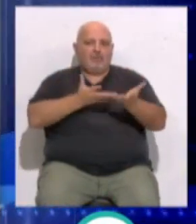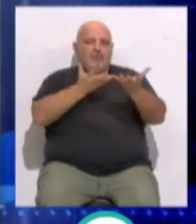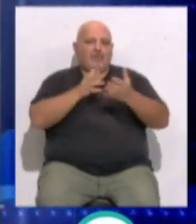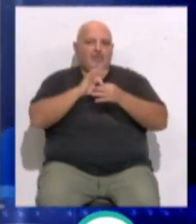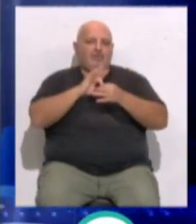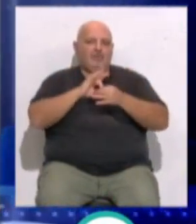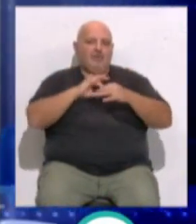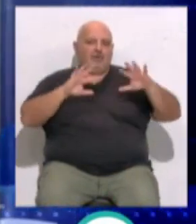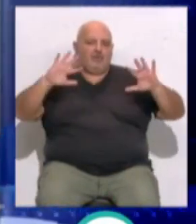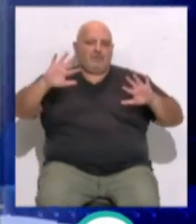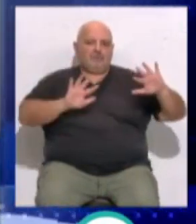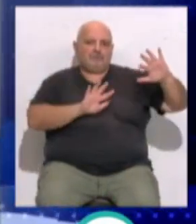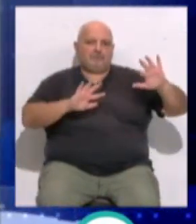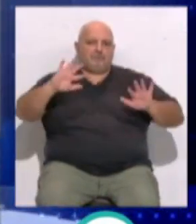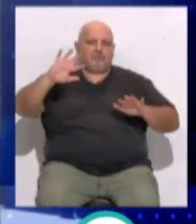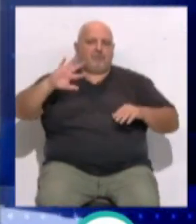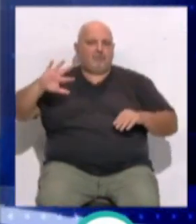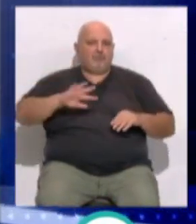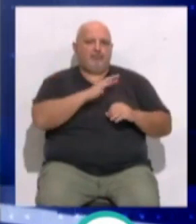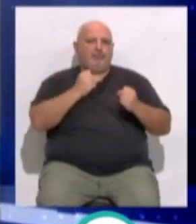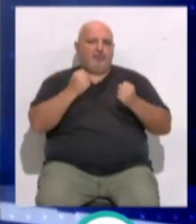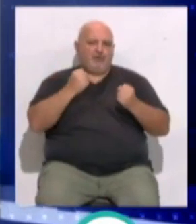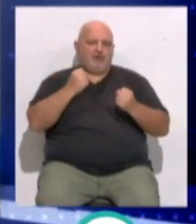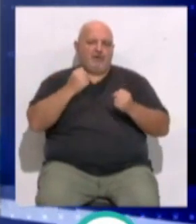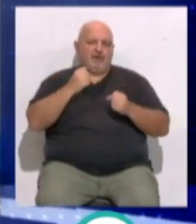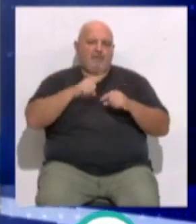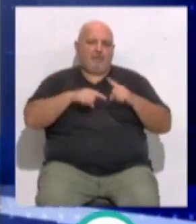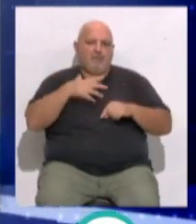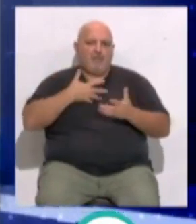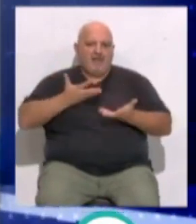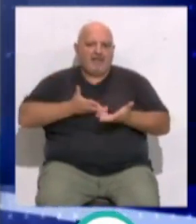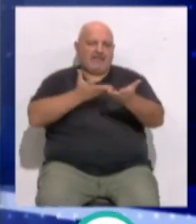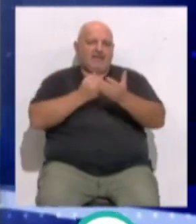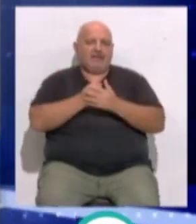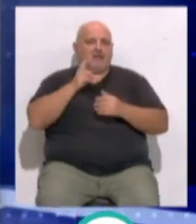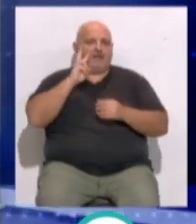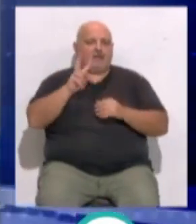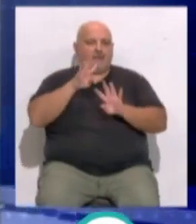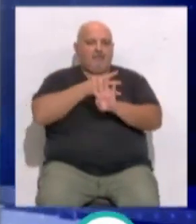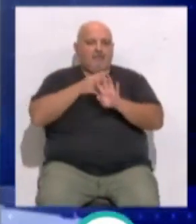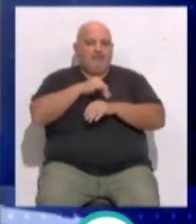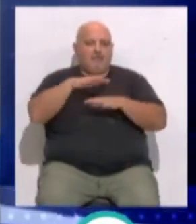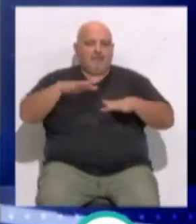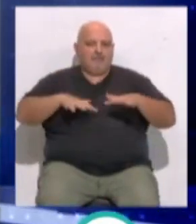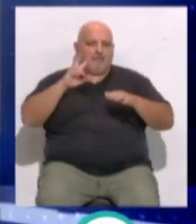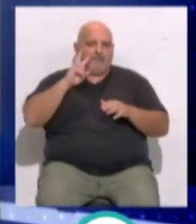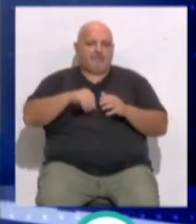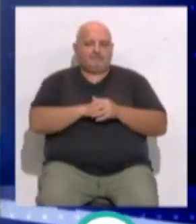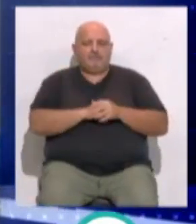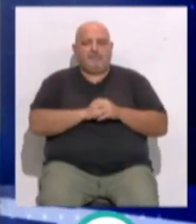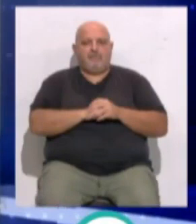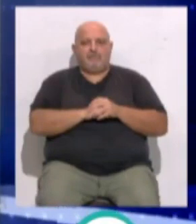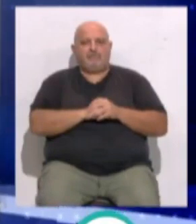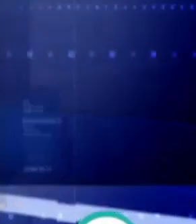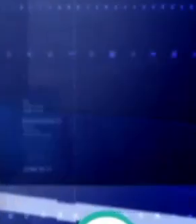soplarán de dirección variable y levante con rachas de fuertes en el estrecho. A continuación les ofrecemos la tabla de oleaje y de